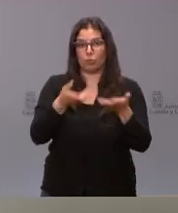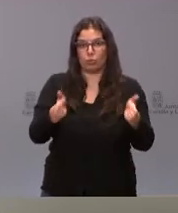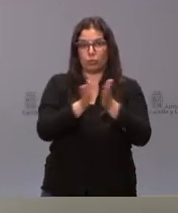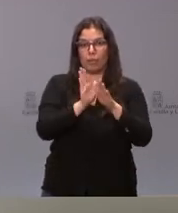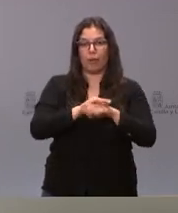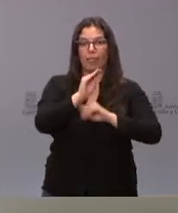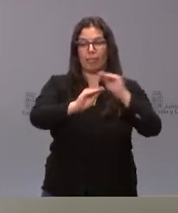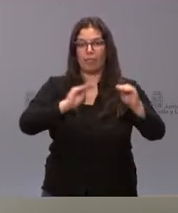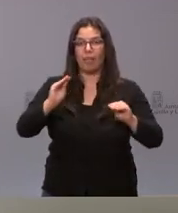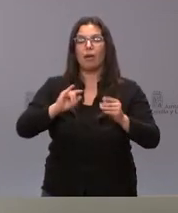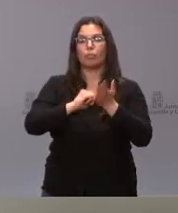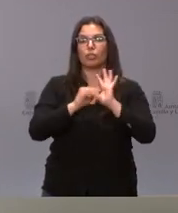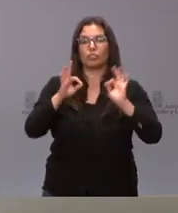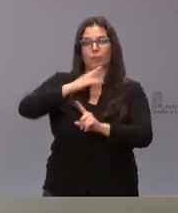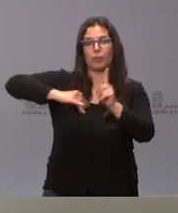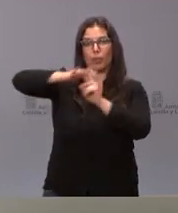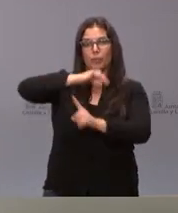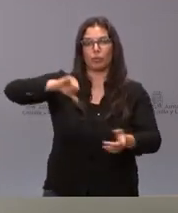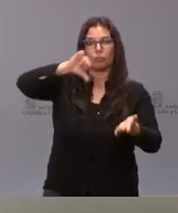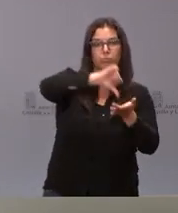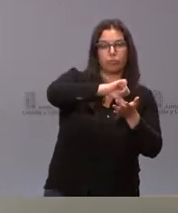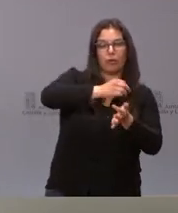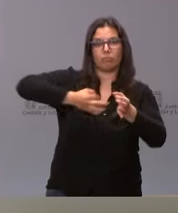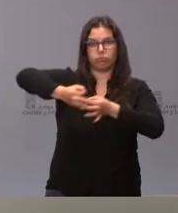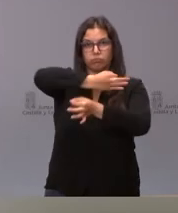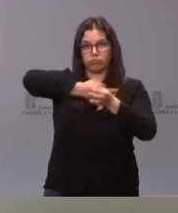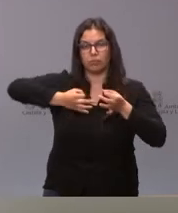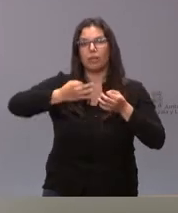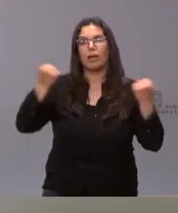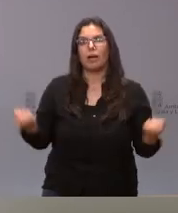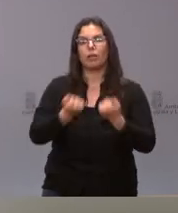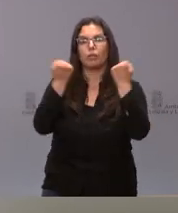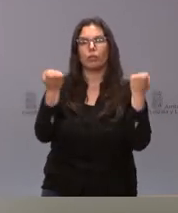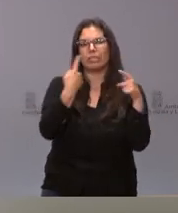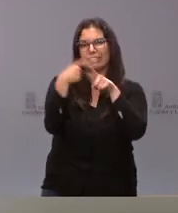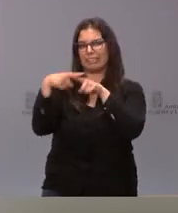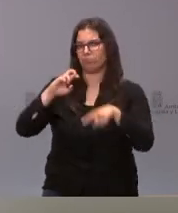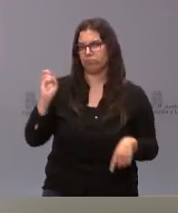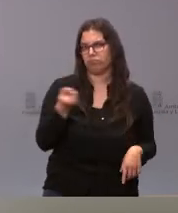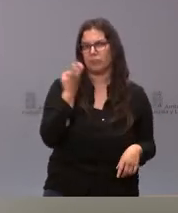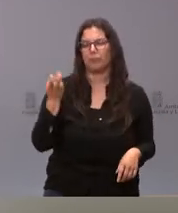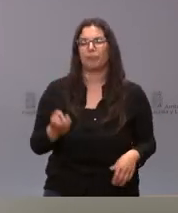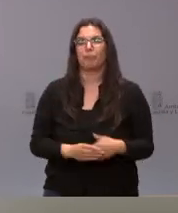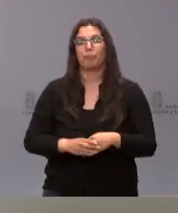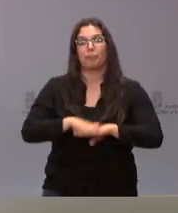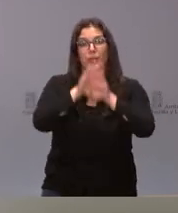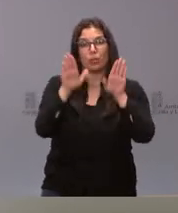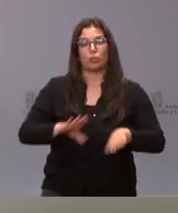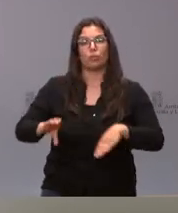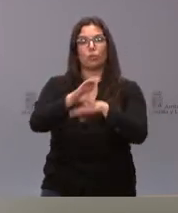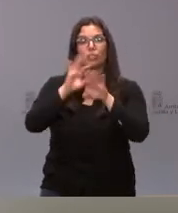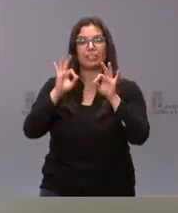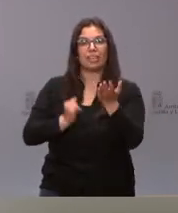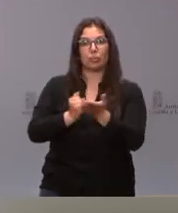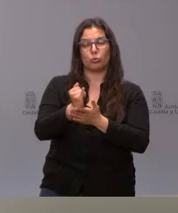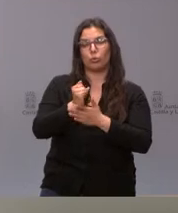proyectos de medio ambiente en zonas urbanas y periurbanas en actuaciones de muy diversa naturaleza y finalmente la Consejería de Agricultura